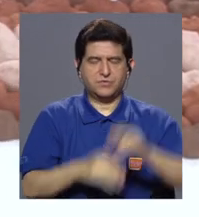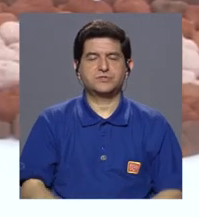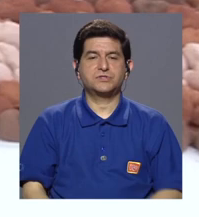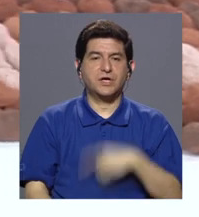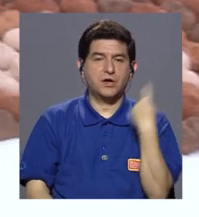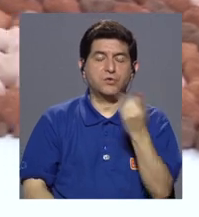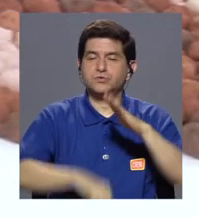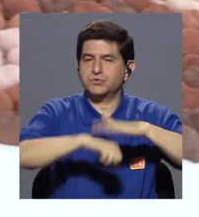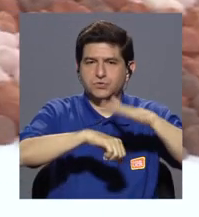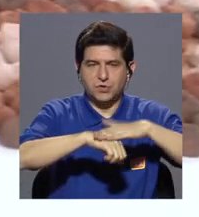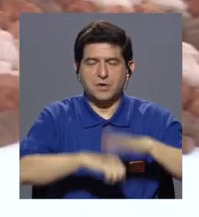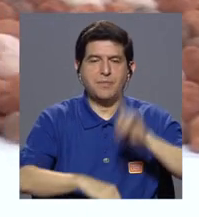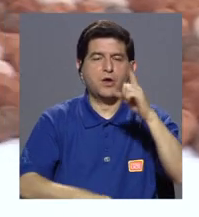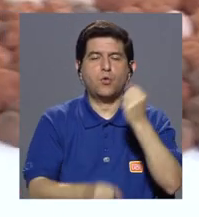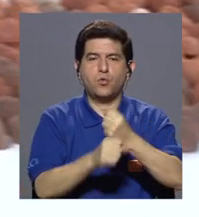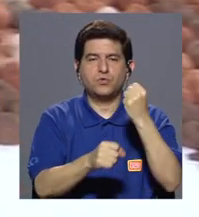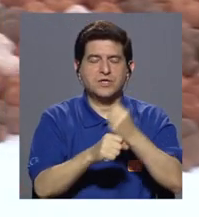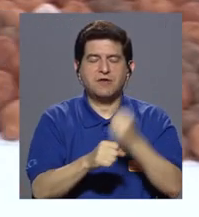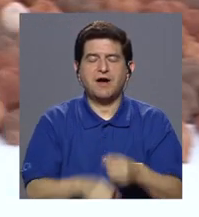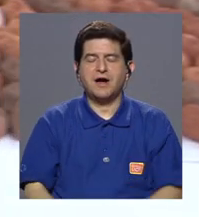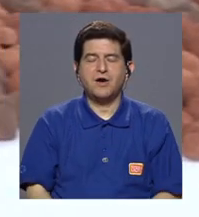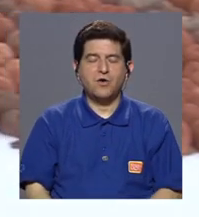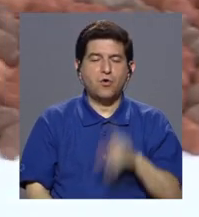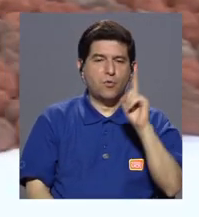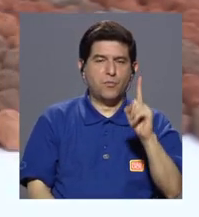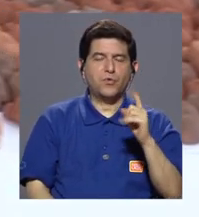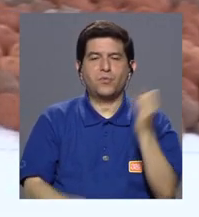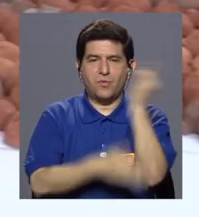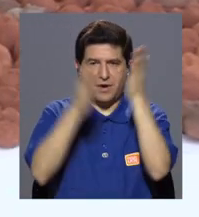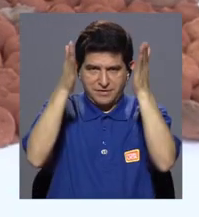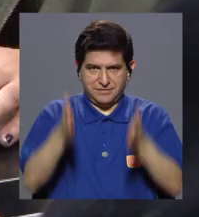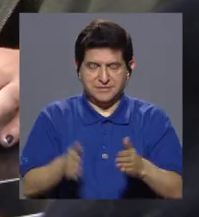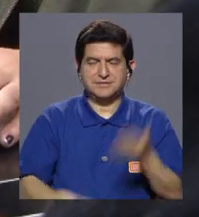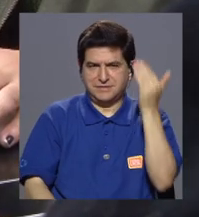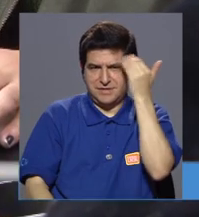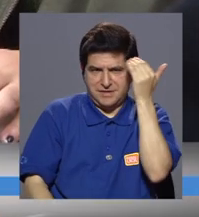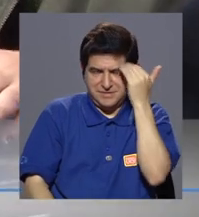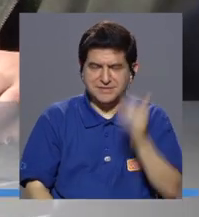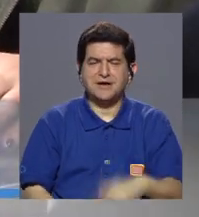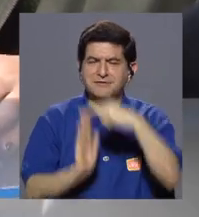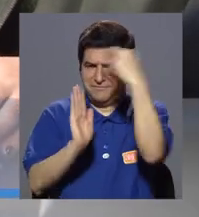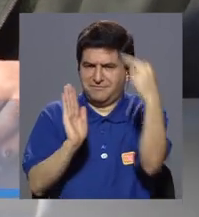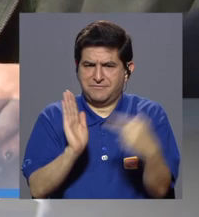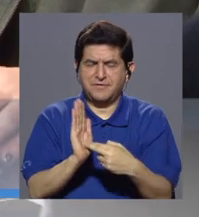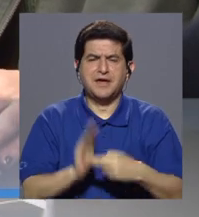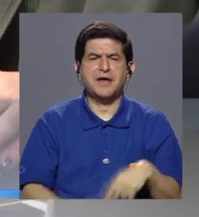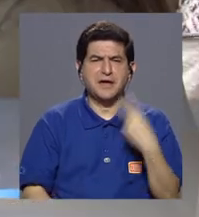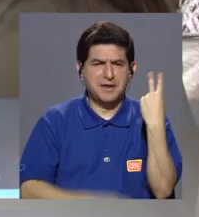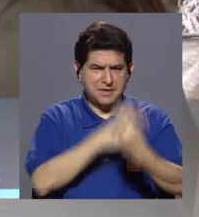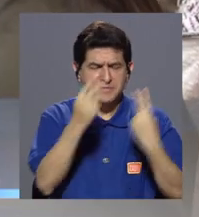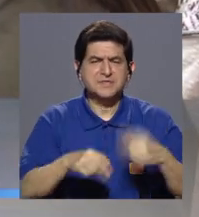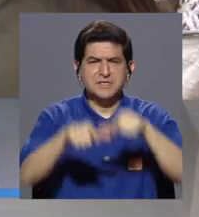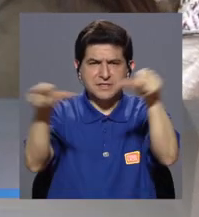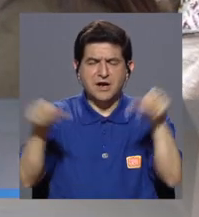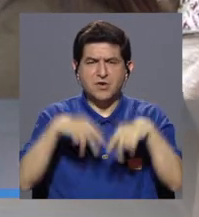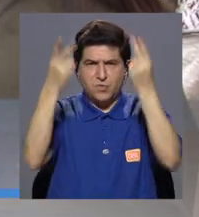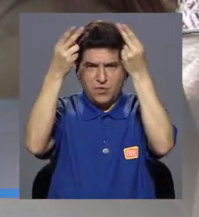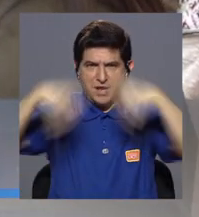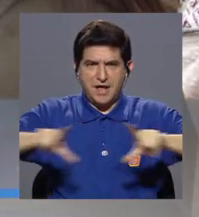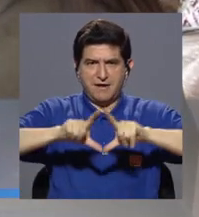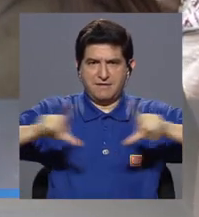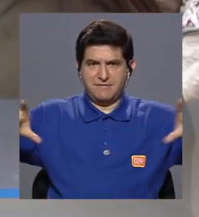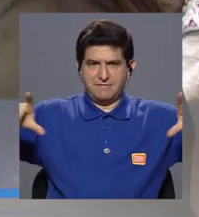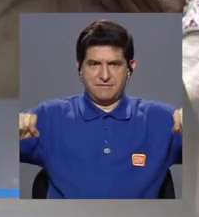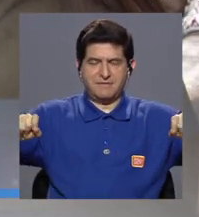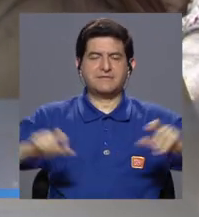y sólo se permitirá una obra inédita por artista. Para conocer más sobre el reglamento puede visitar la página www